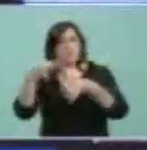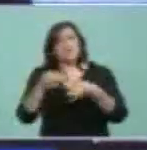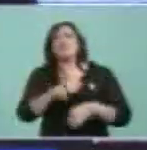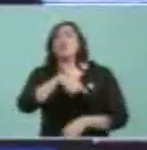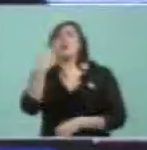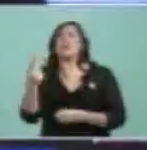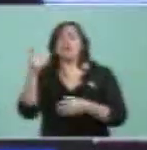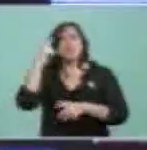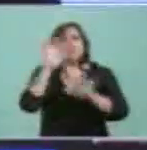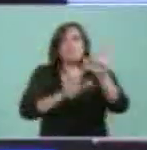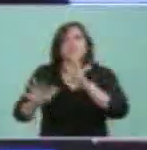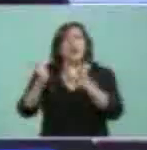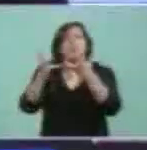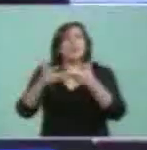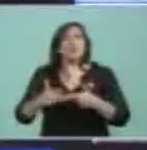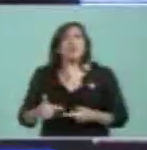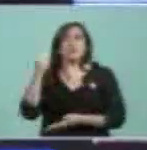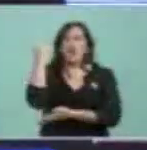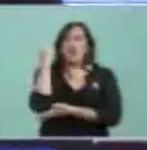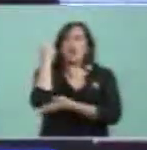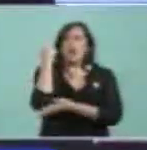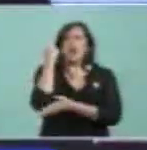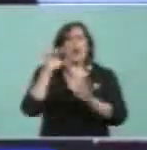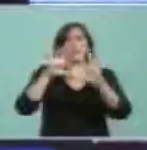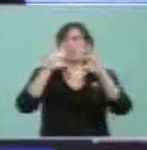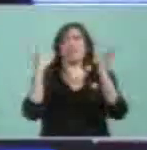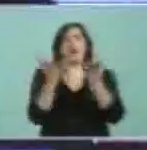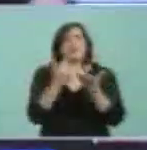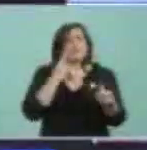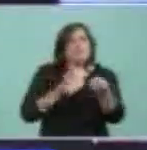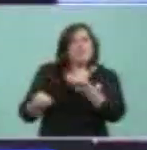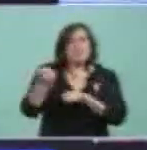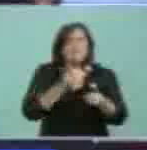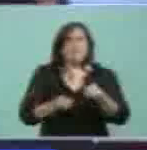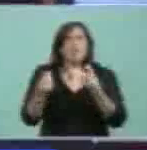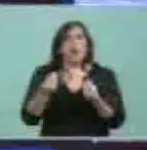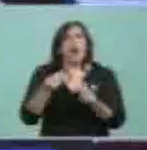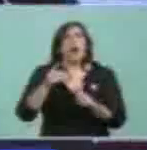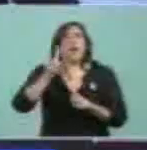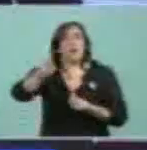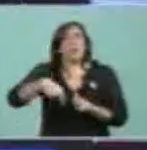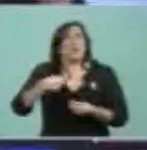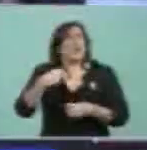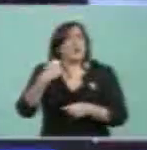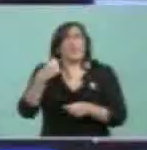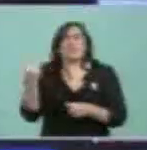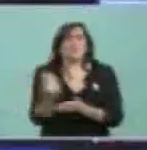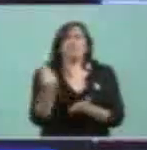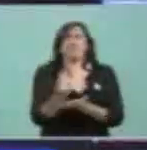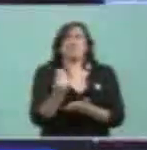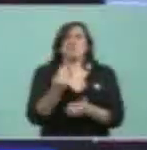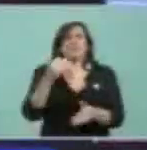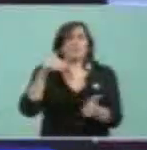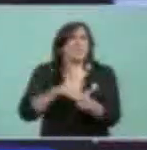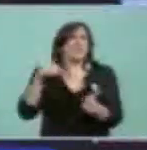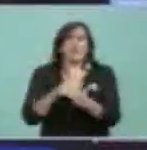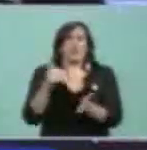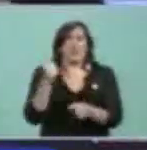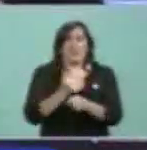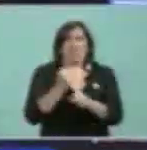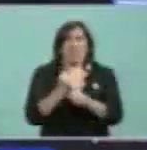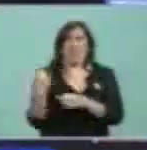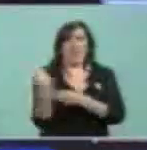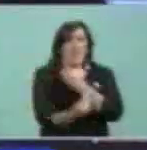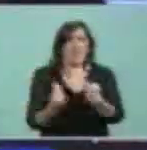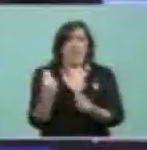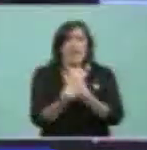económicos y las variables macroeconómicas que permitieron la generación de millones de puestos de trabajo, otros